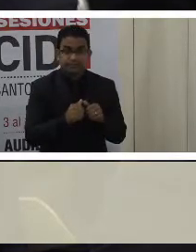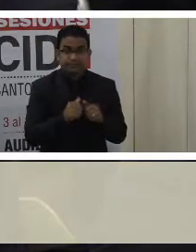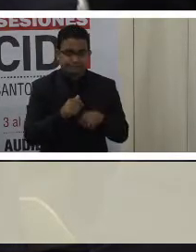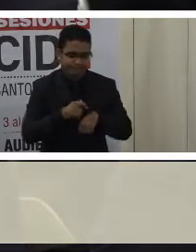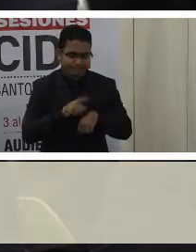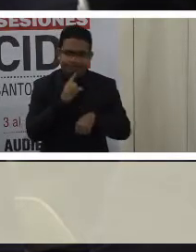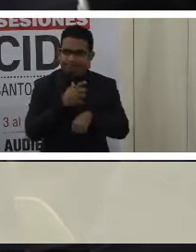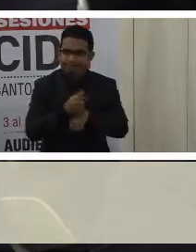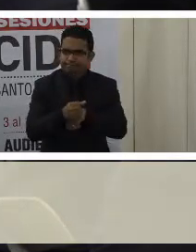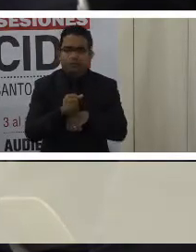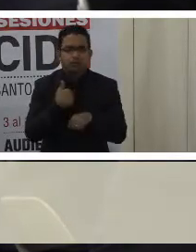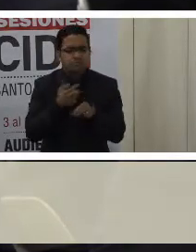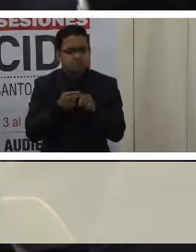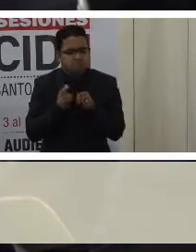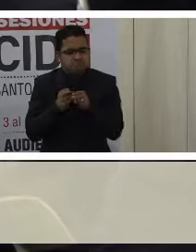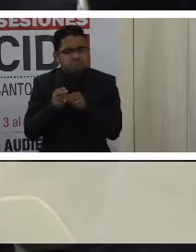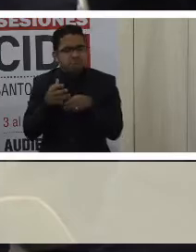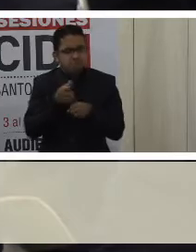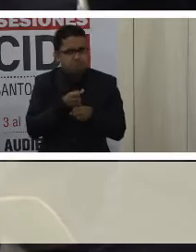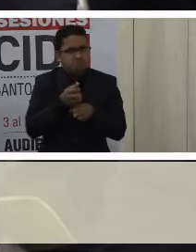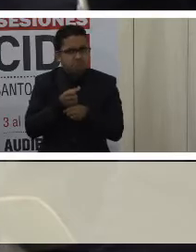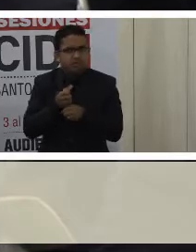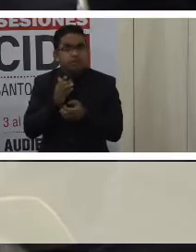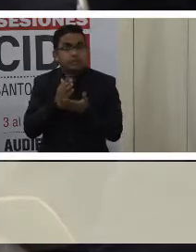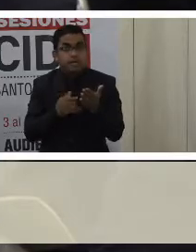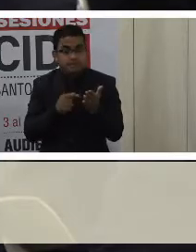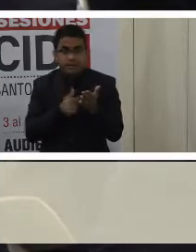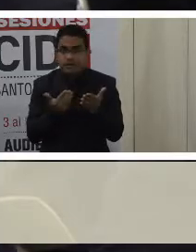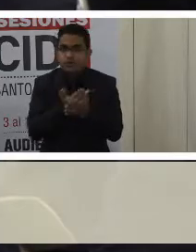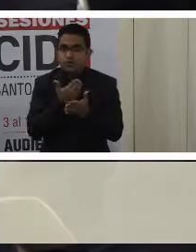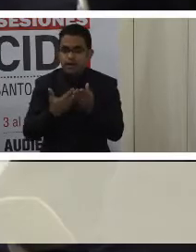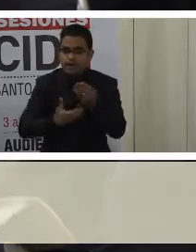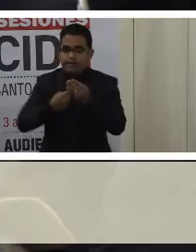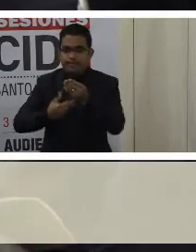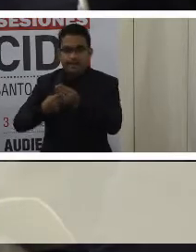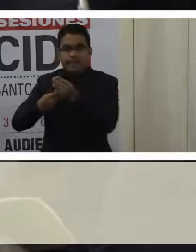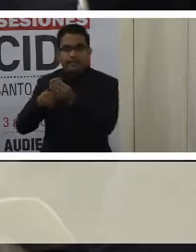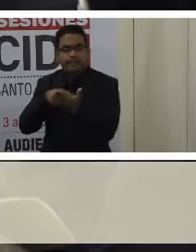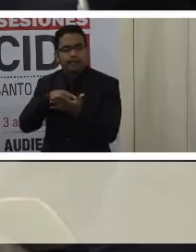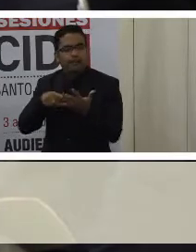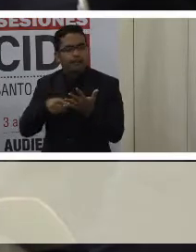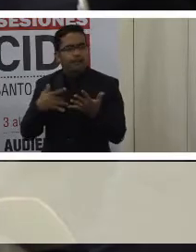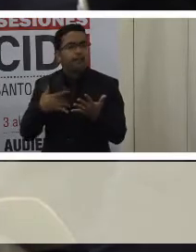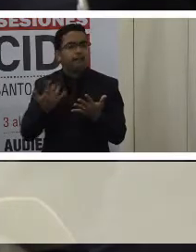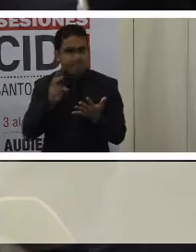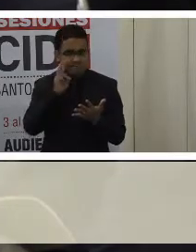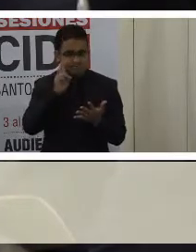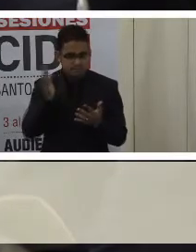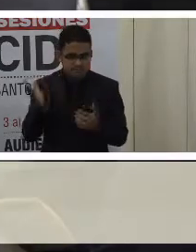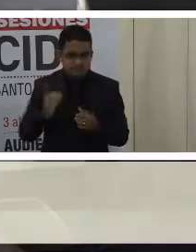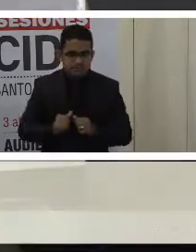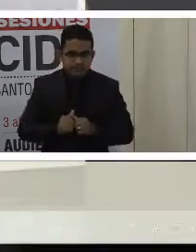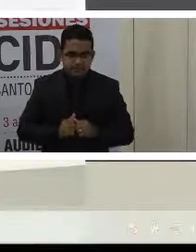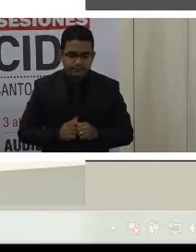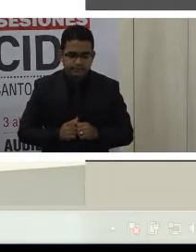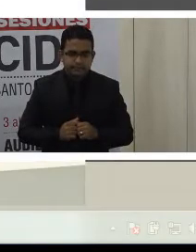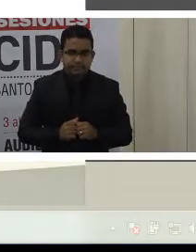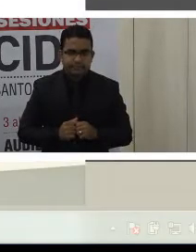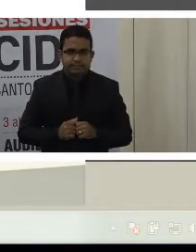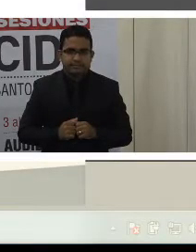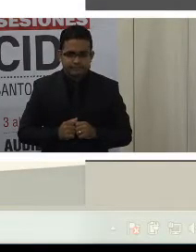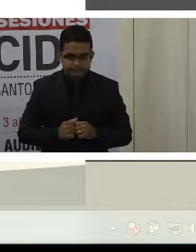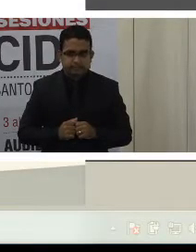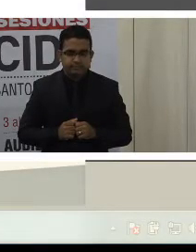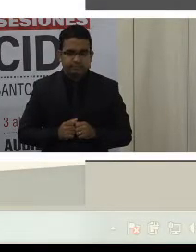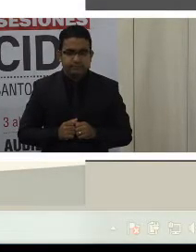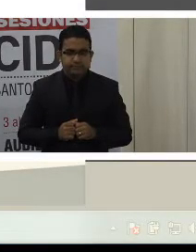una revisión muy somera de algunos de esos avances, de alguna de esas medidas. Adelante. En materia